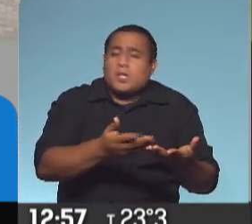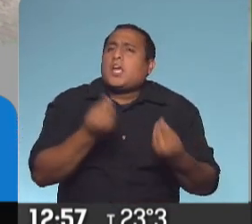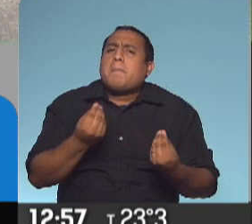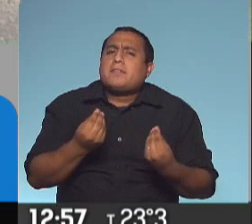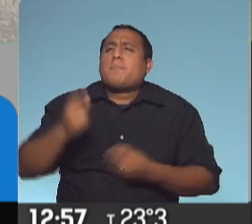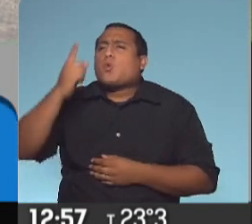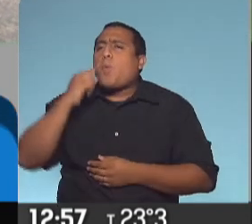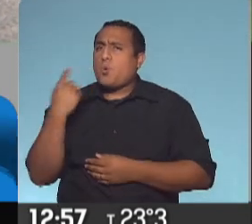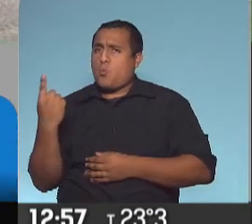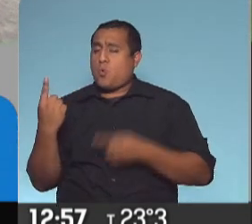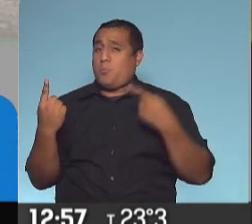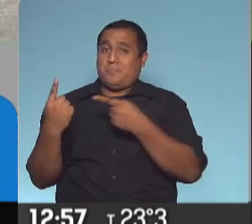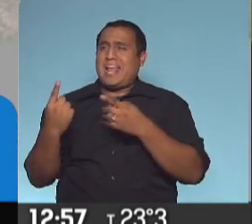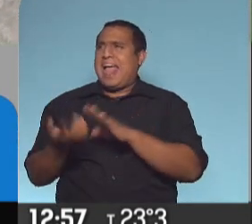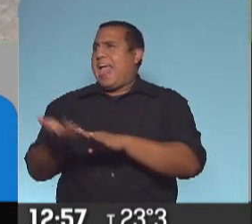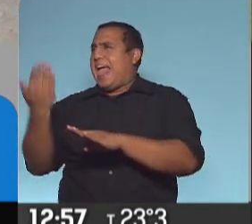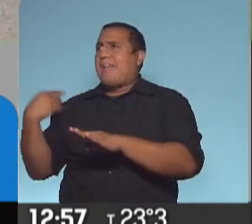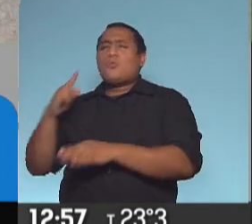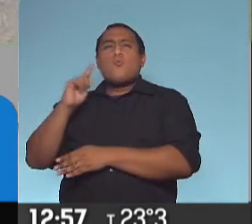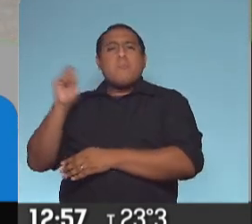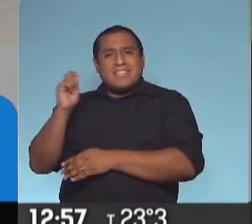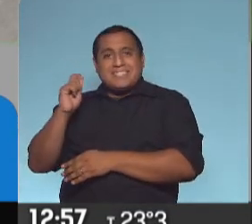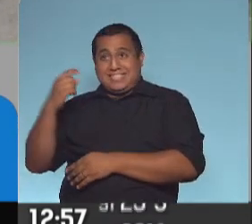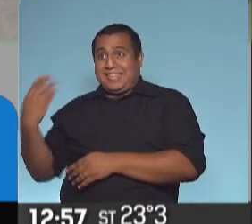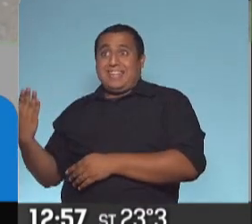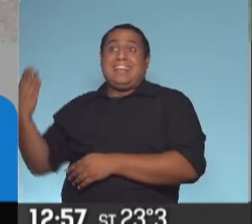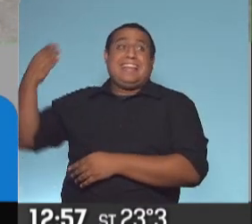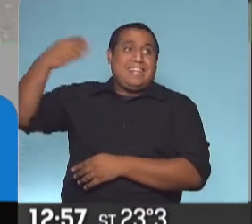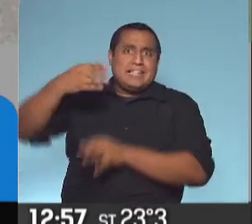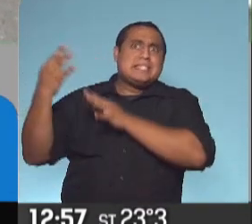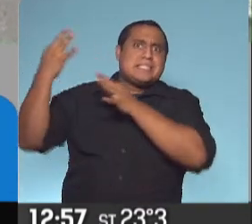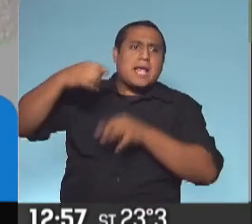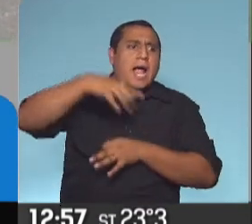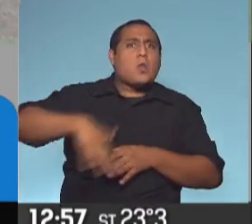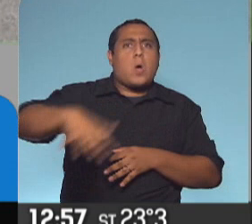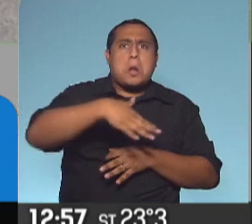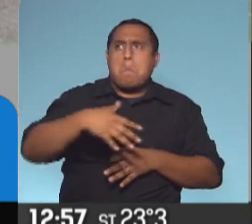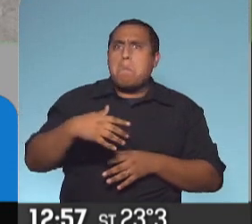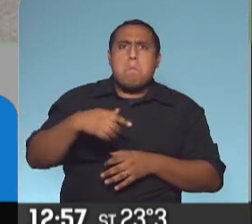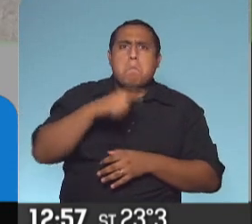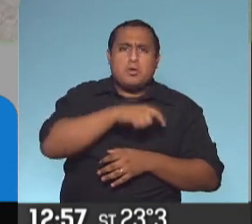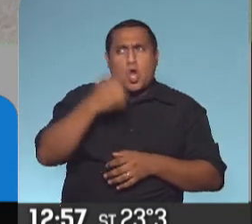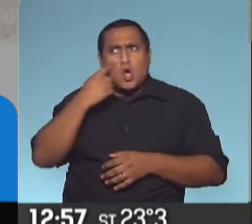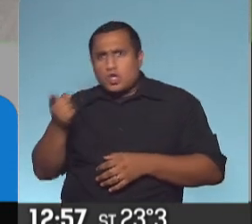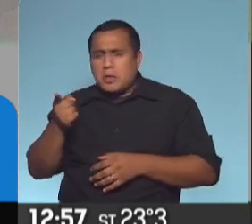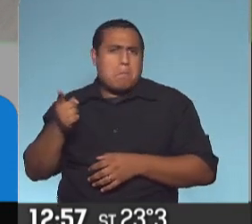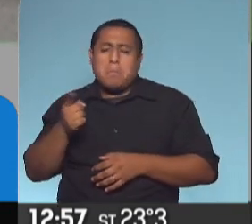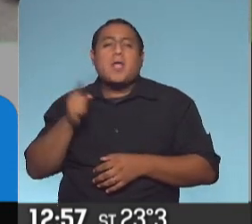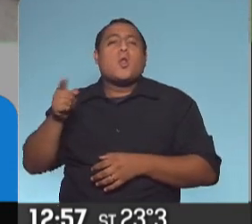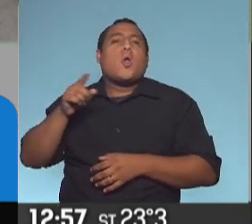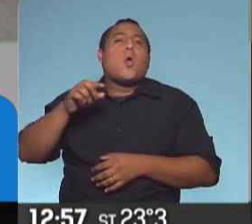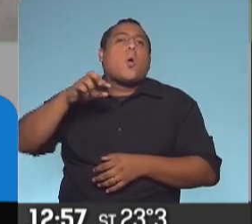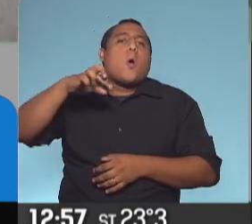aproximadamente hace un mes, llegó a este barrio. Nadie lo conoce. Un hombre de apodo Poqui.